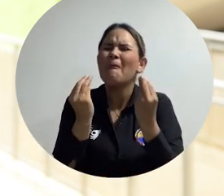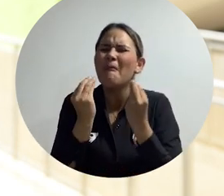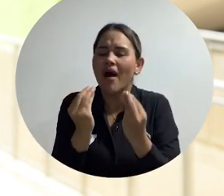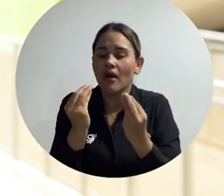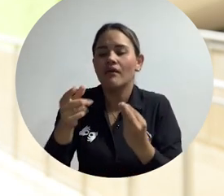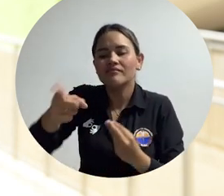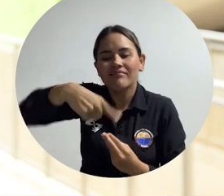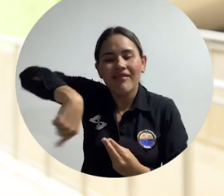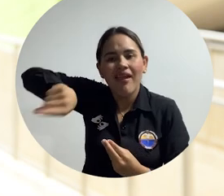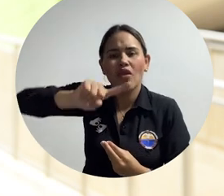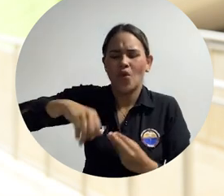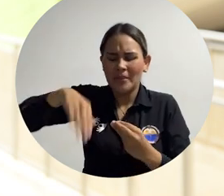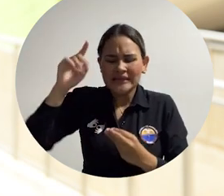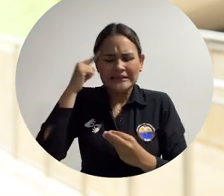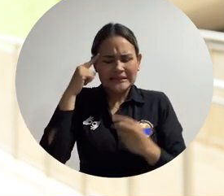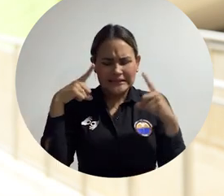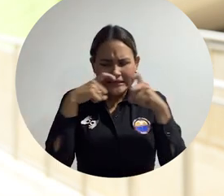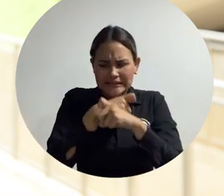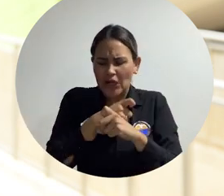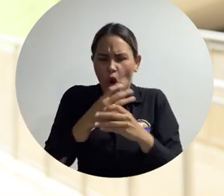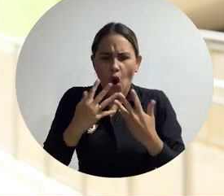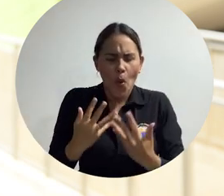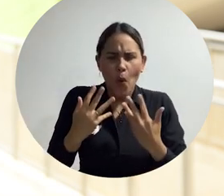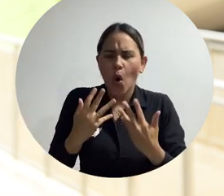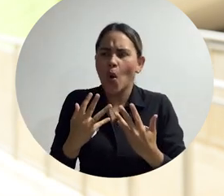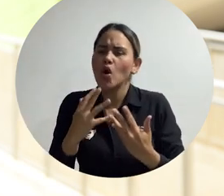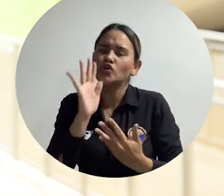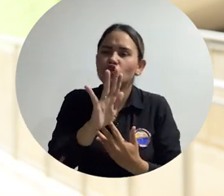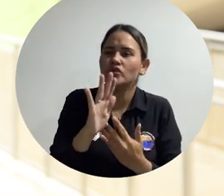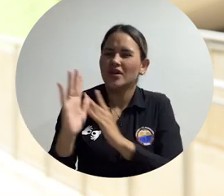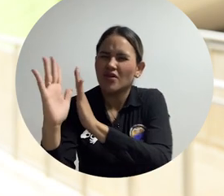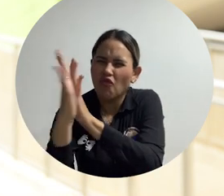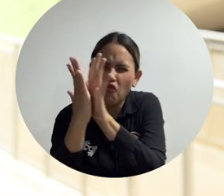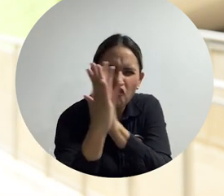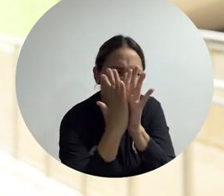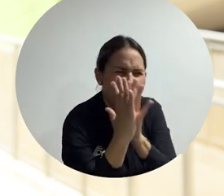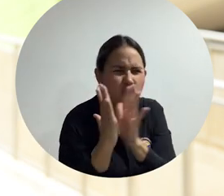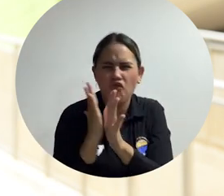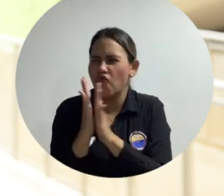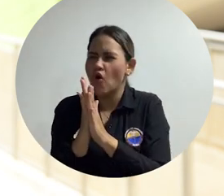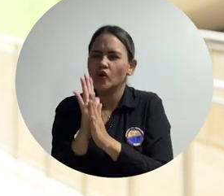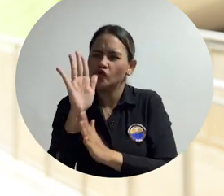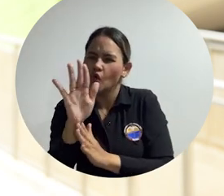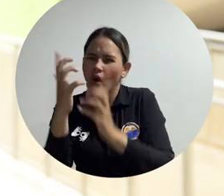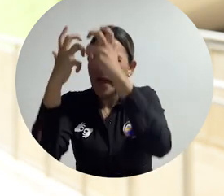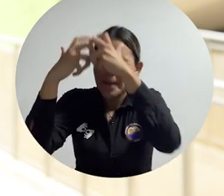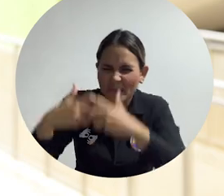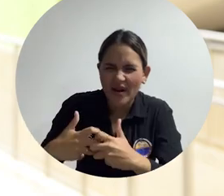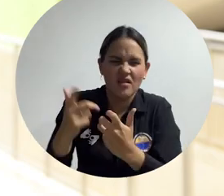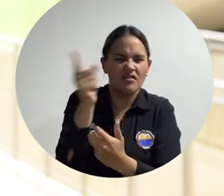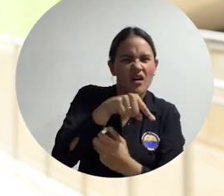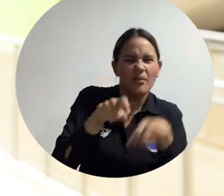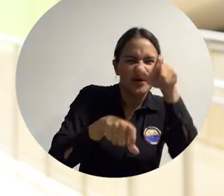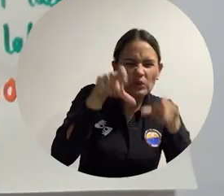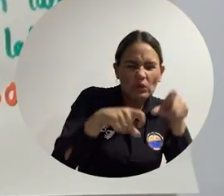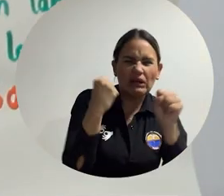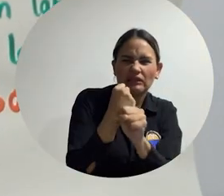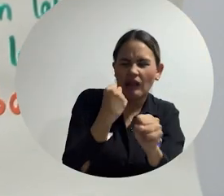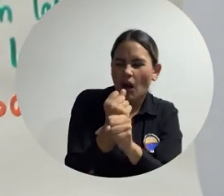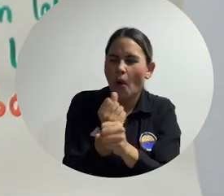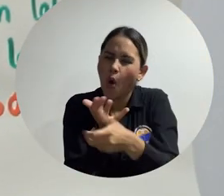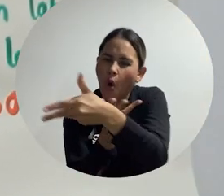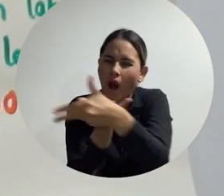en la medida lo posible las asimetrías de información entre la empresa y los